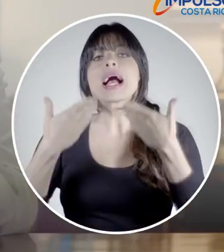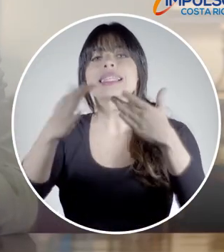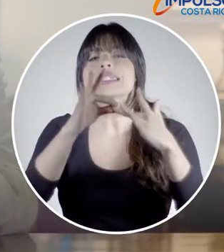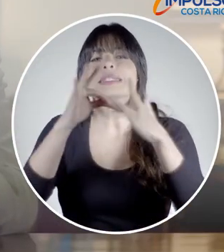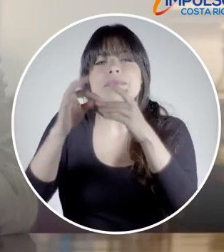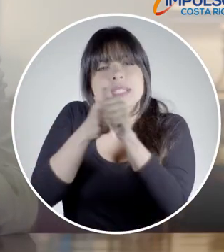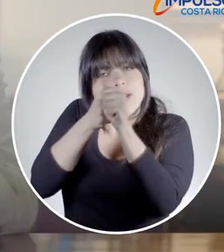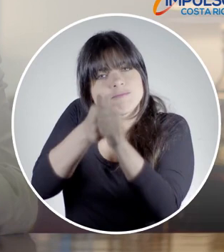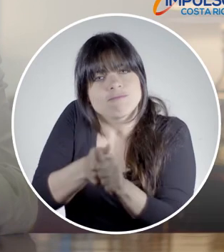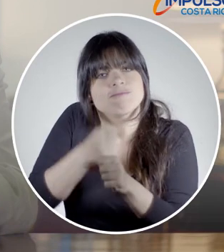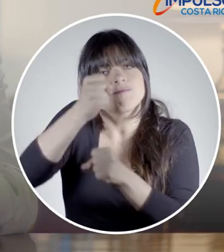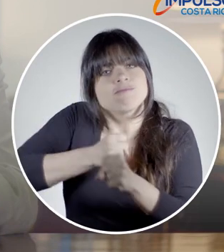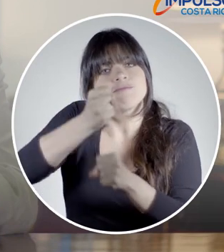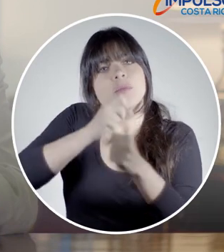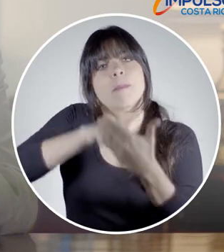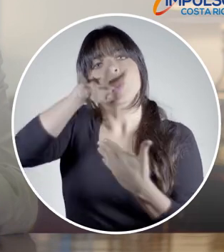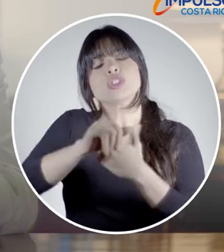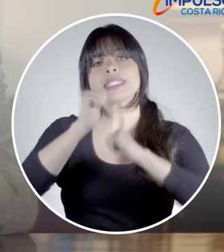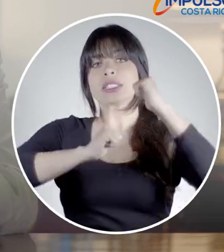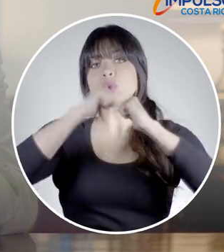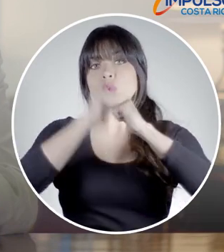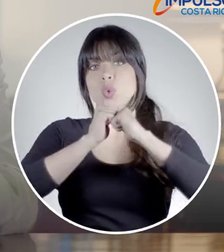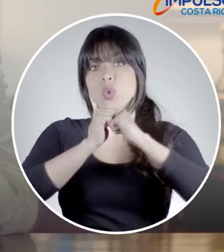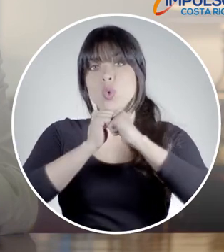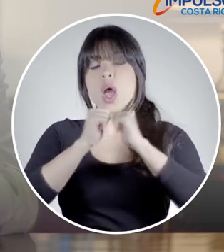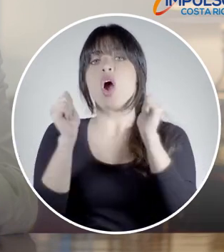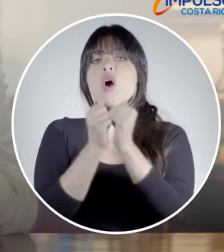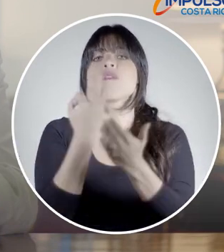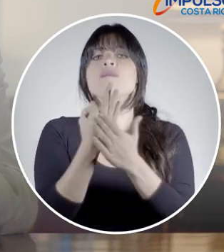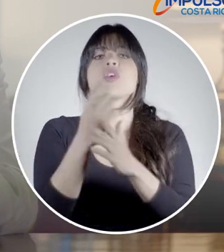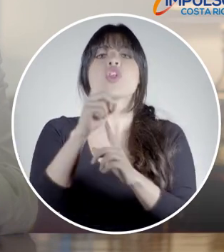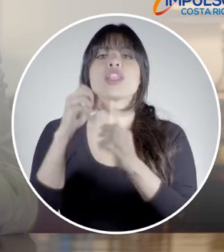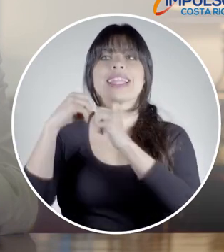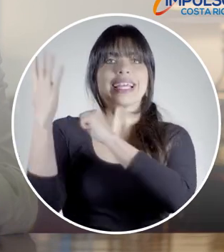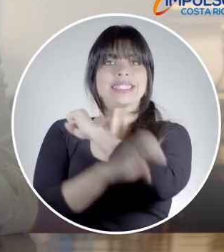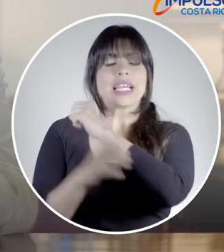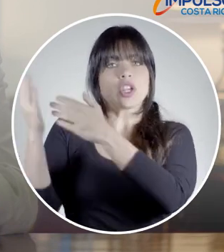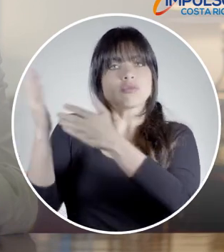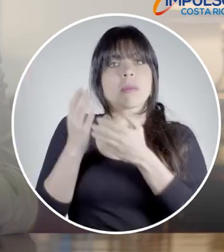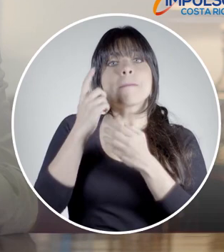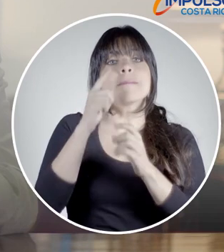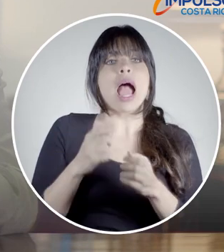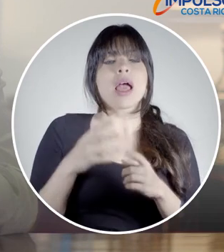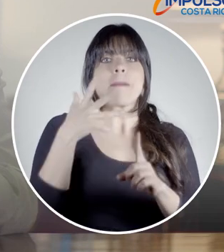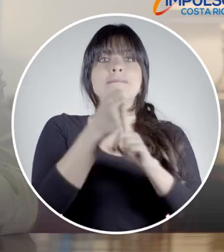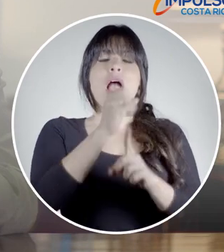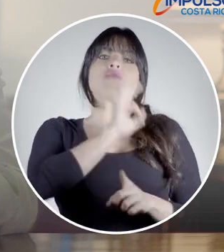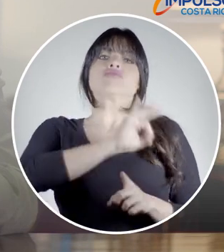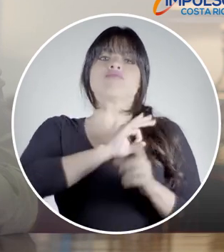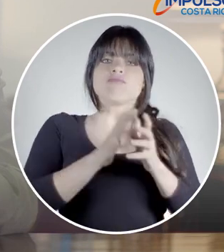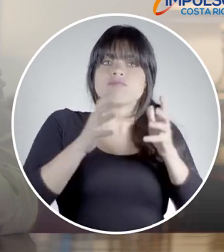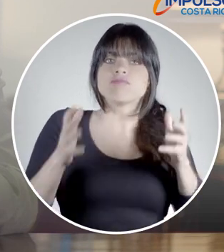el gobierno dará especial seguimiento a la ejecución de proyectos de infraestructura con financiamiento externo para que su impacto